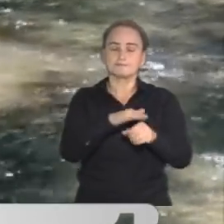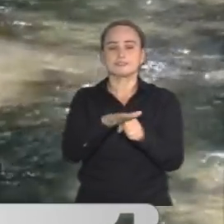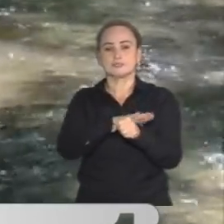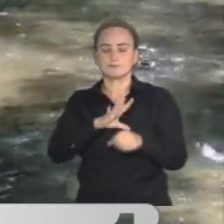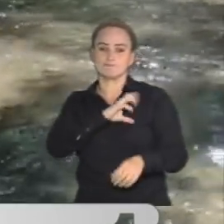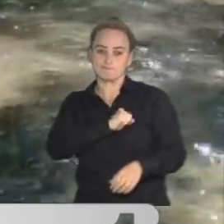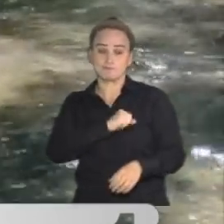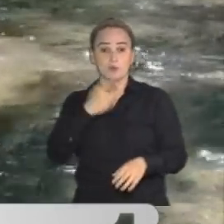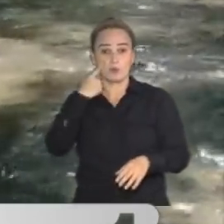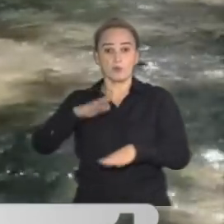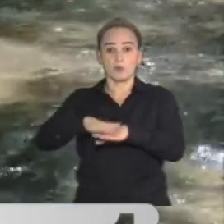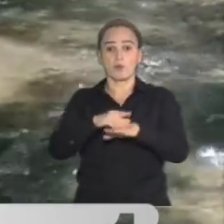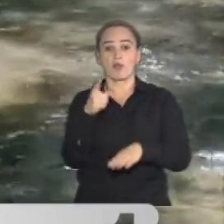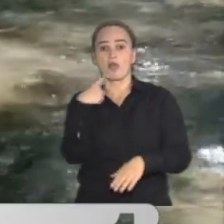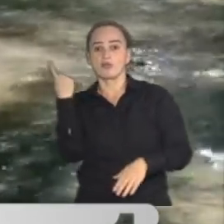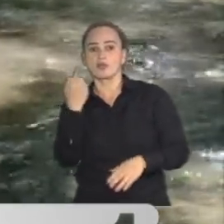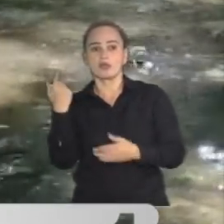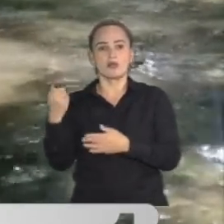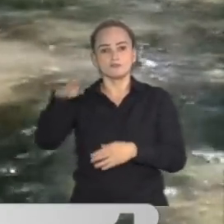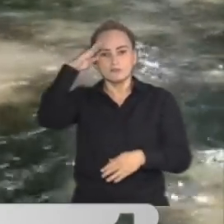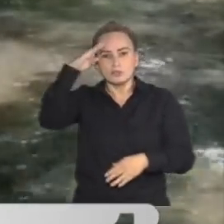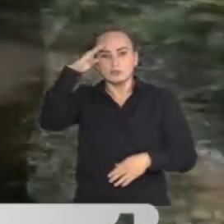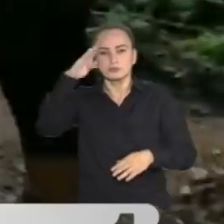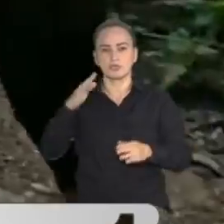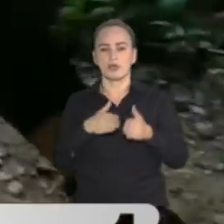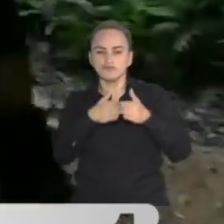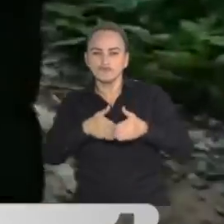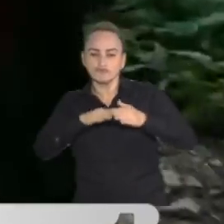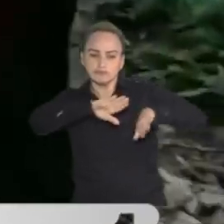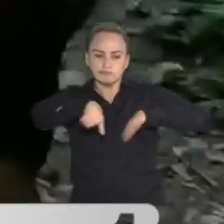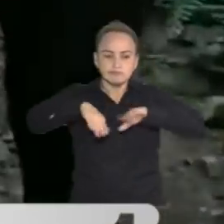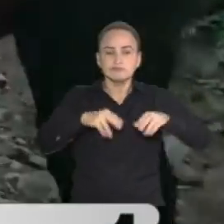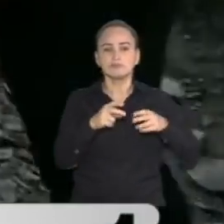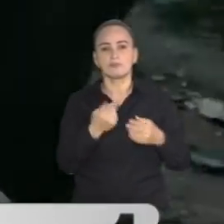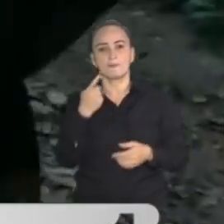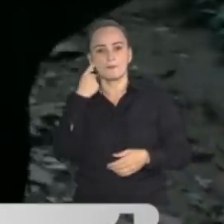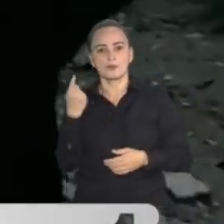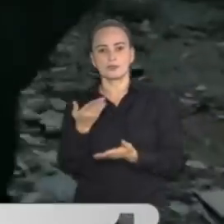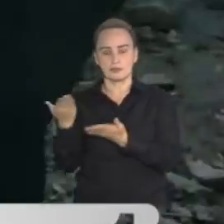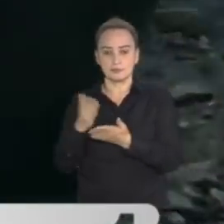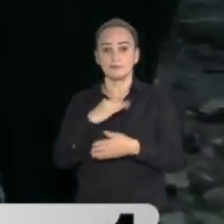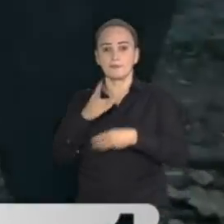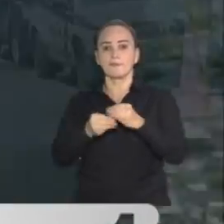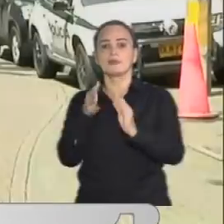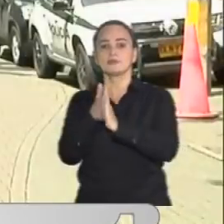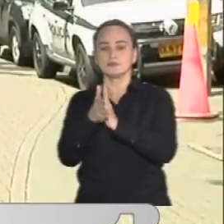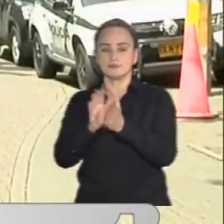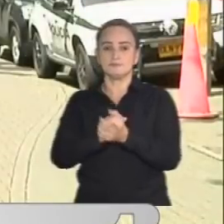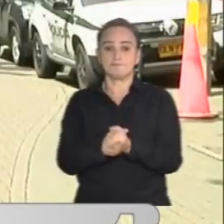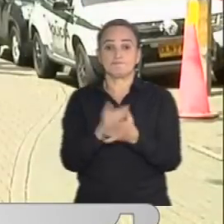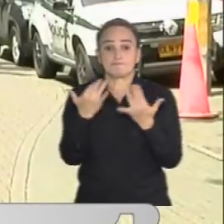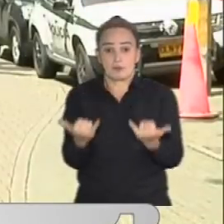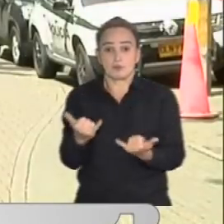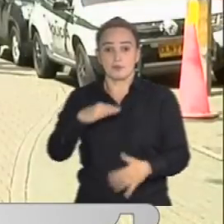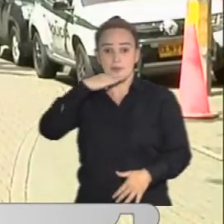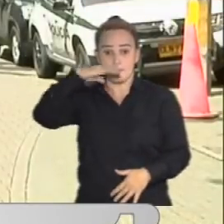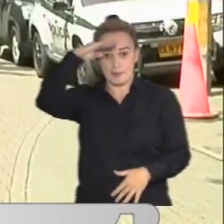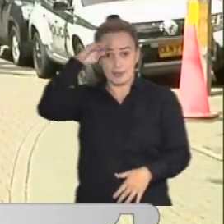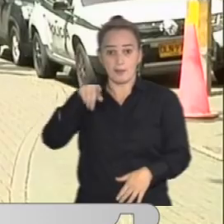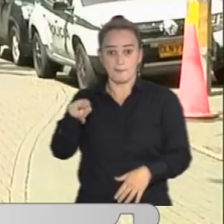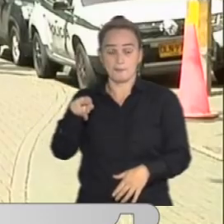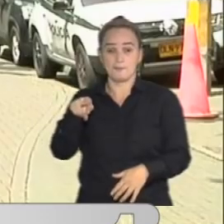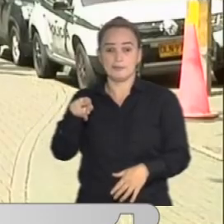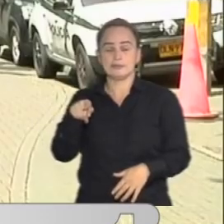en este momento todas las autoridades están haciendo los trabajos de búsqueda para esas personas. En otras noticias, aquí en Medellín